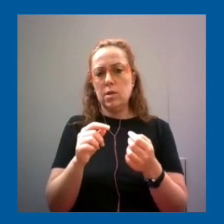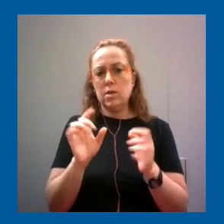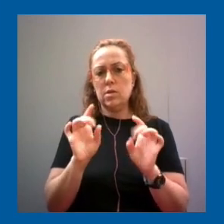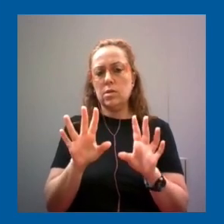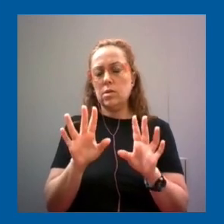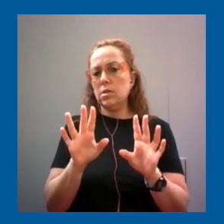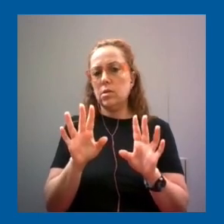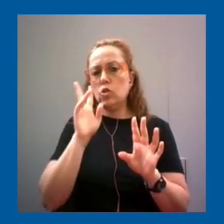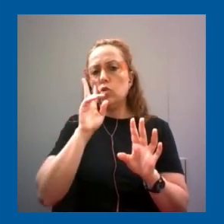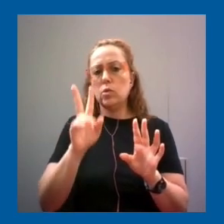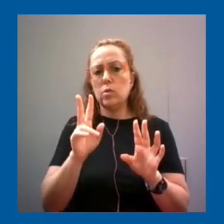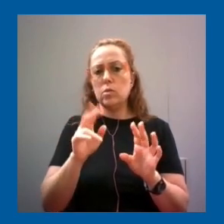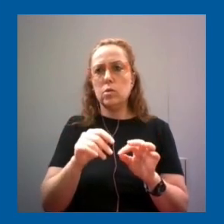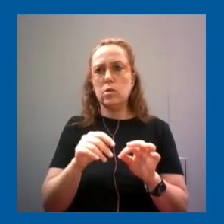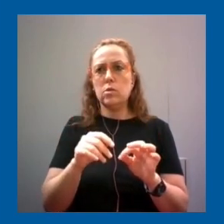ciencia de la computación